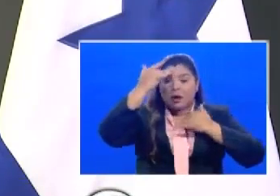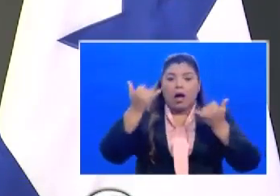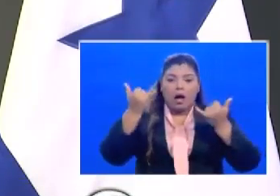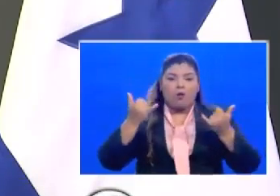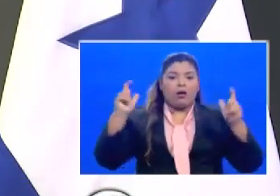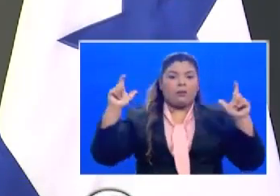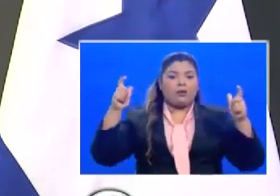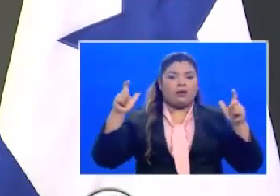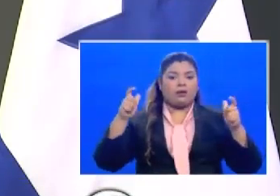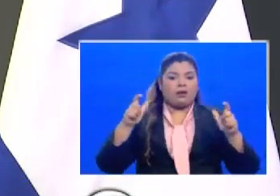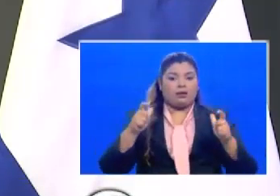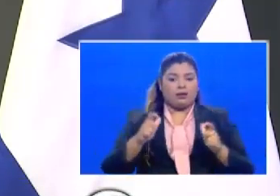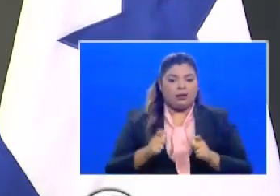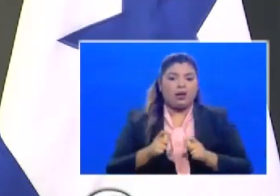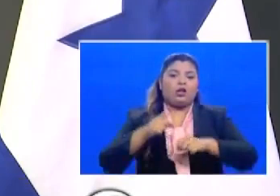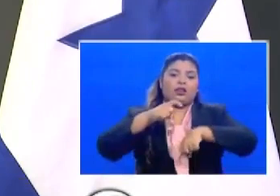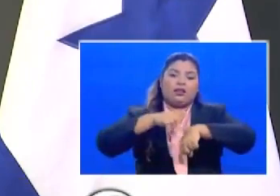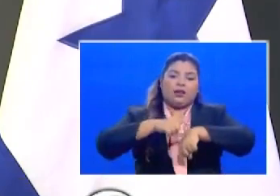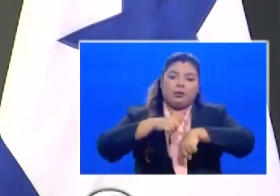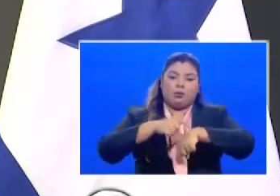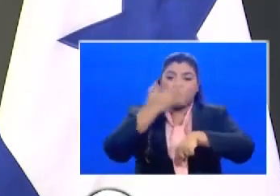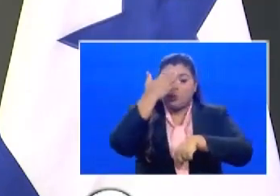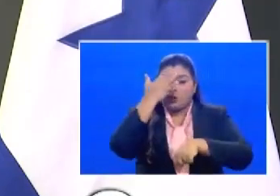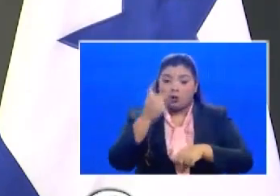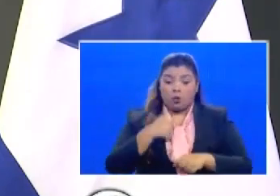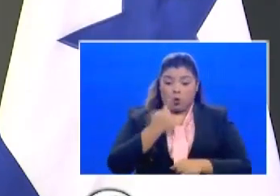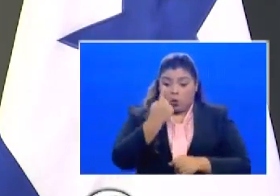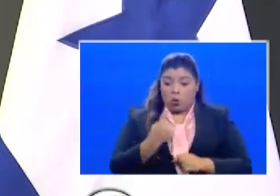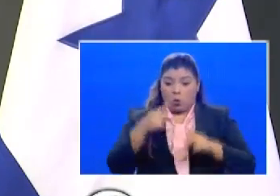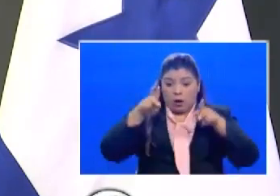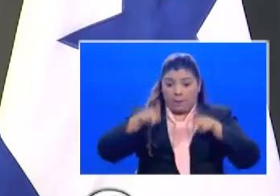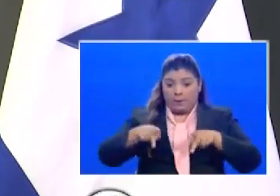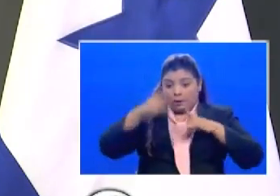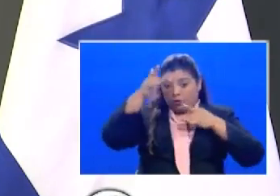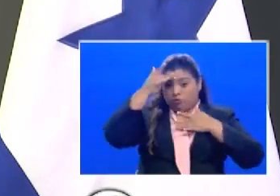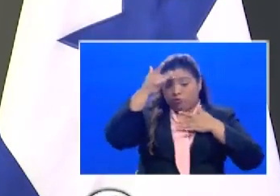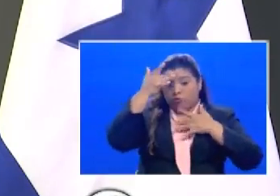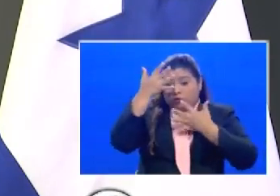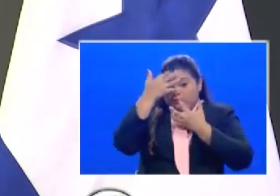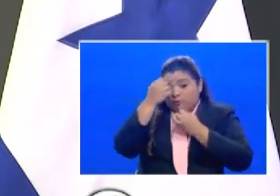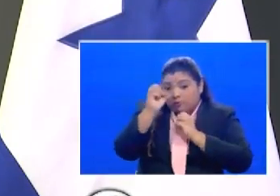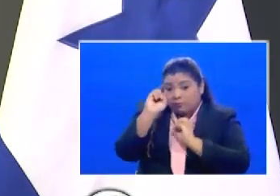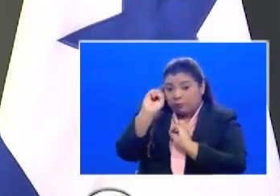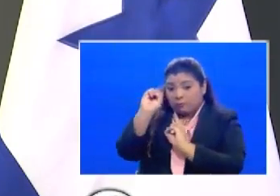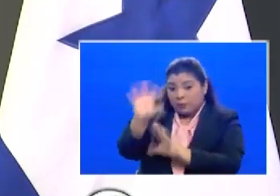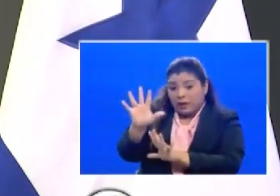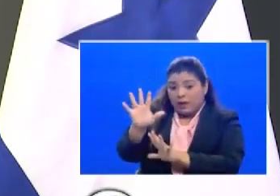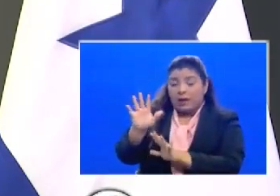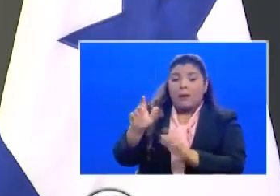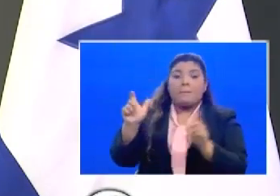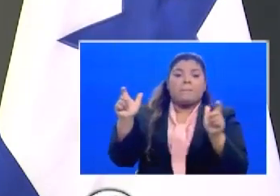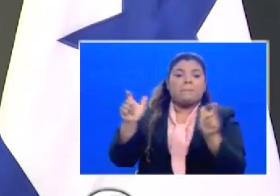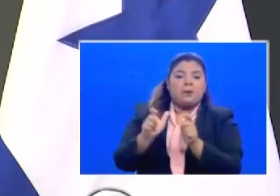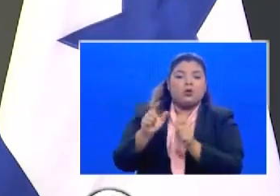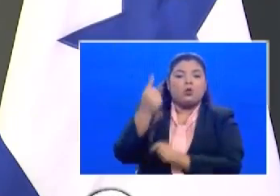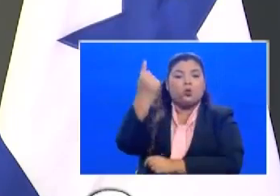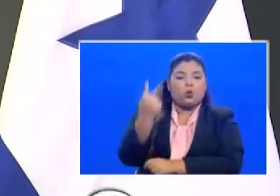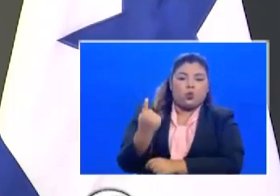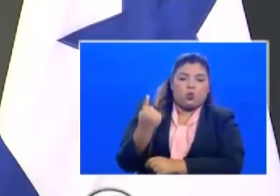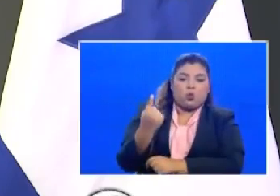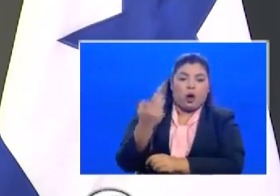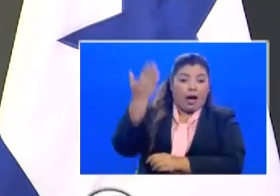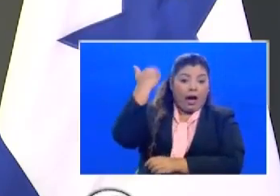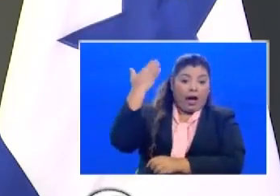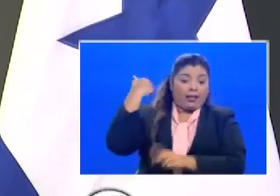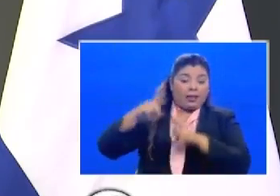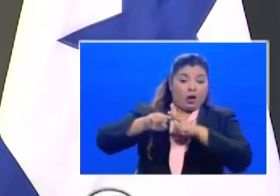disminuir dado que la probabilidad de que un caso contagie a otro va a ser menor aún. Y para